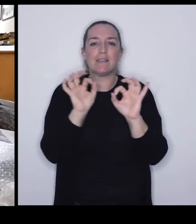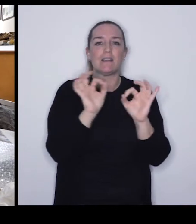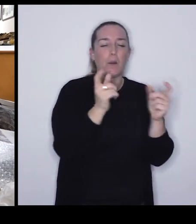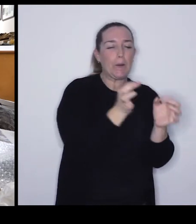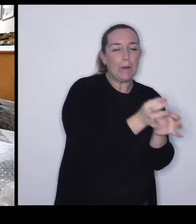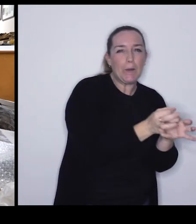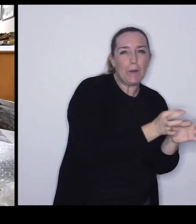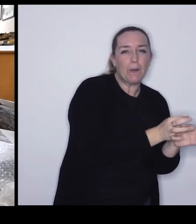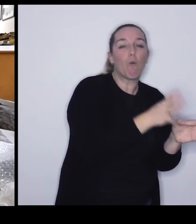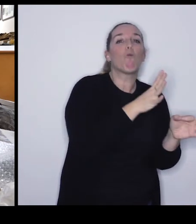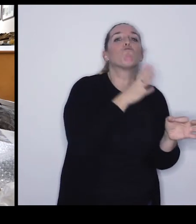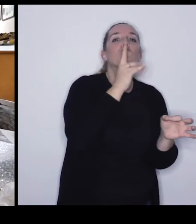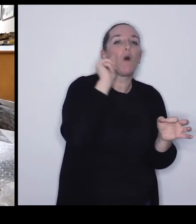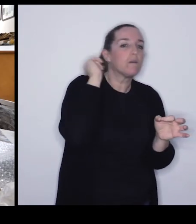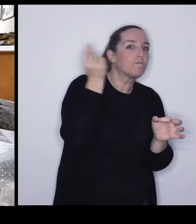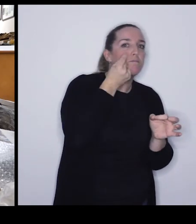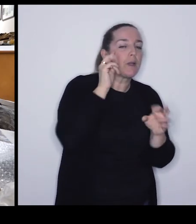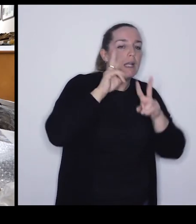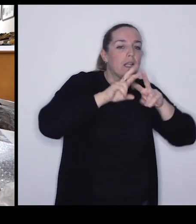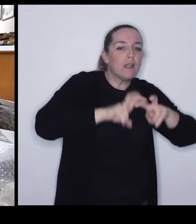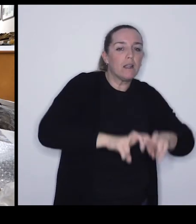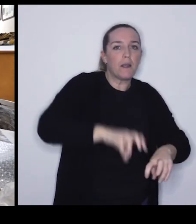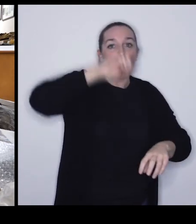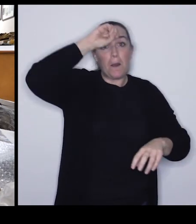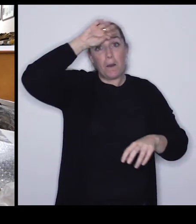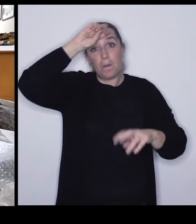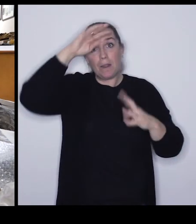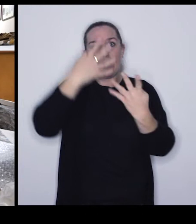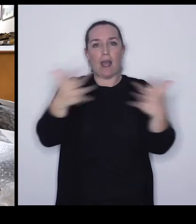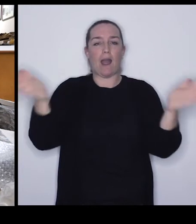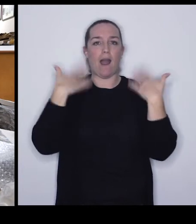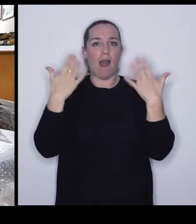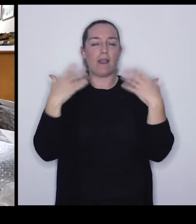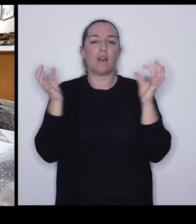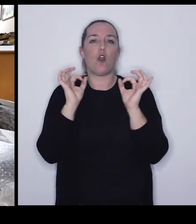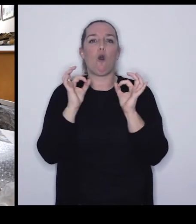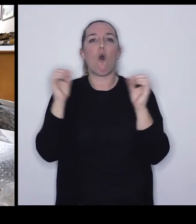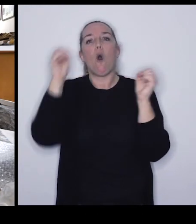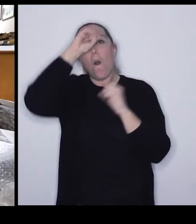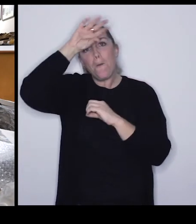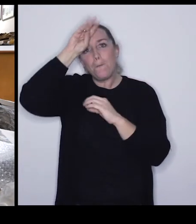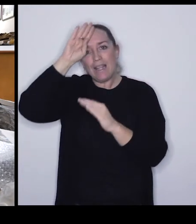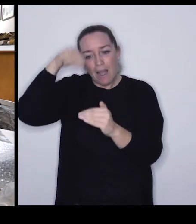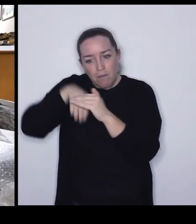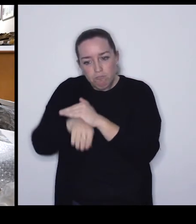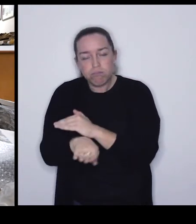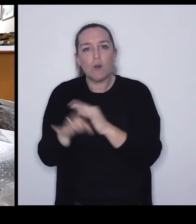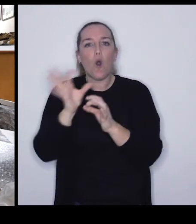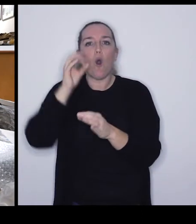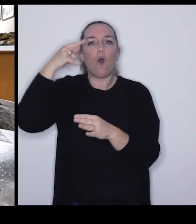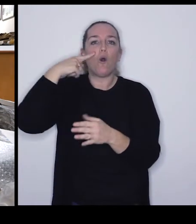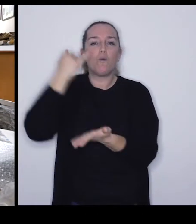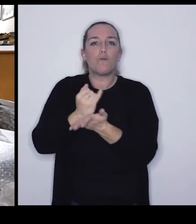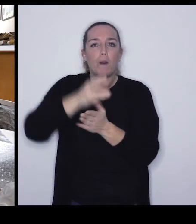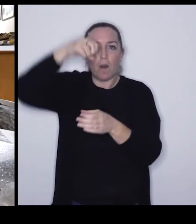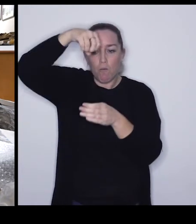tamaño... ...porque proceden de la investigación de minas... ...a cielo abierto, de minas de interior... ...y de sondeos de